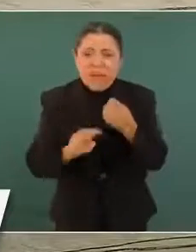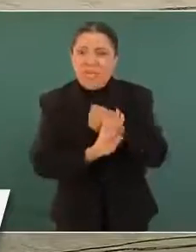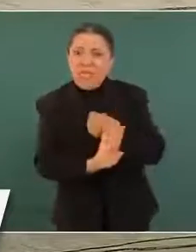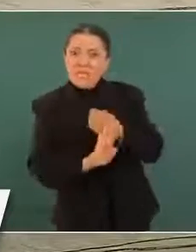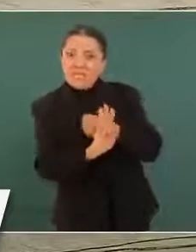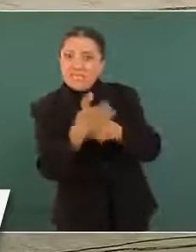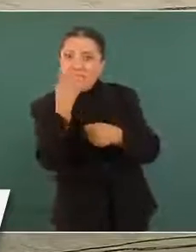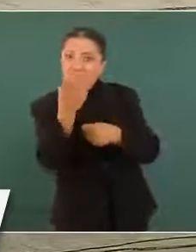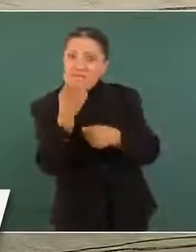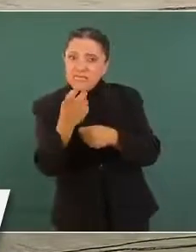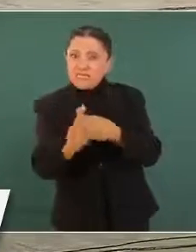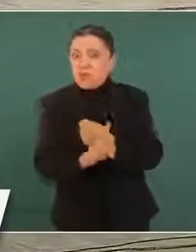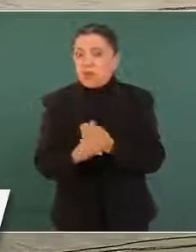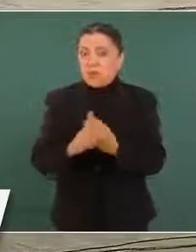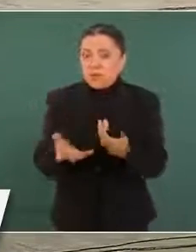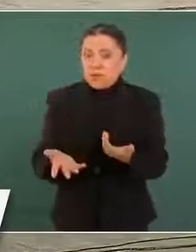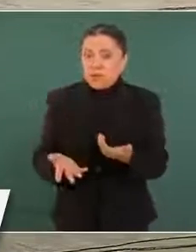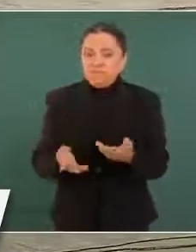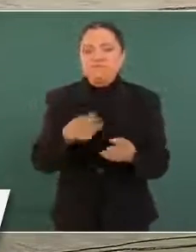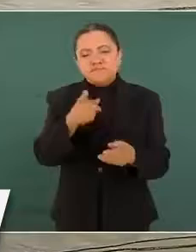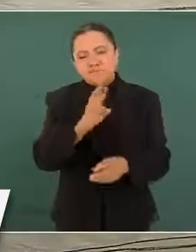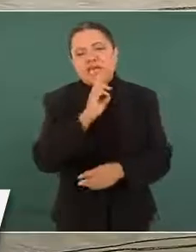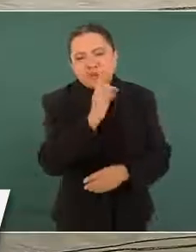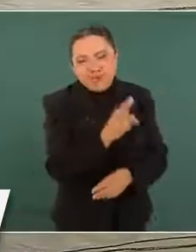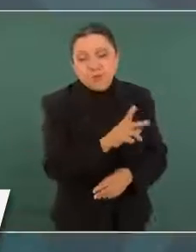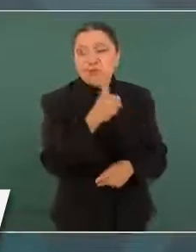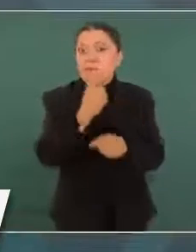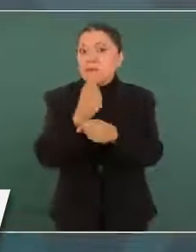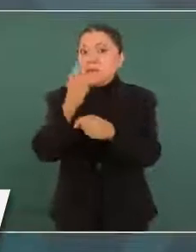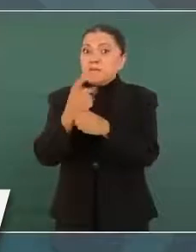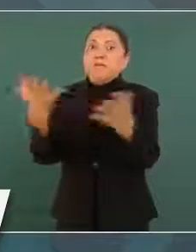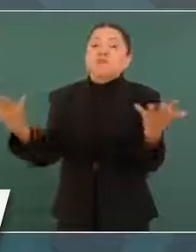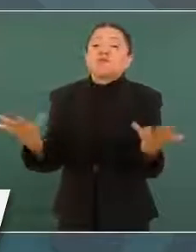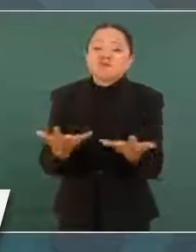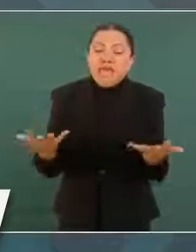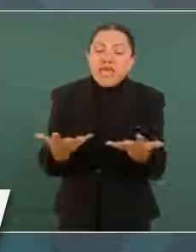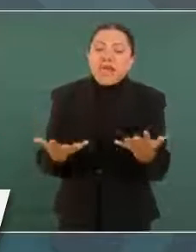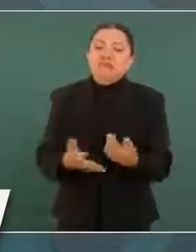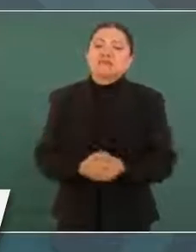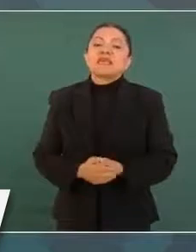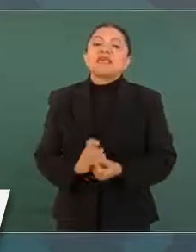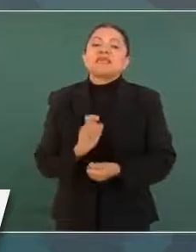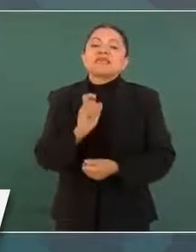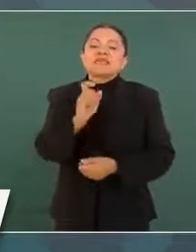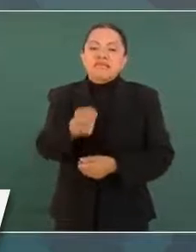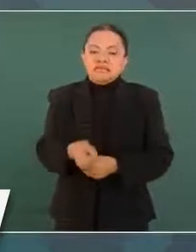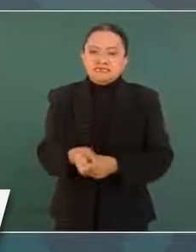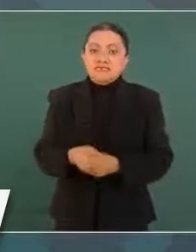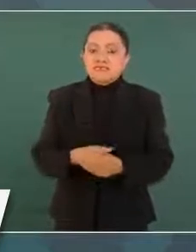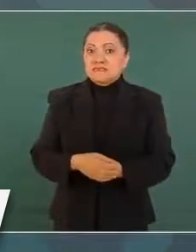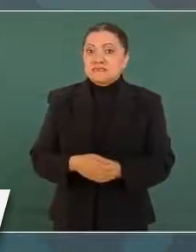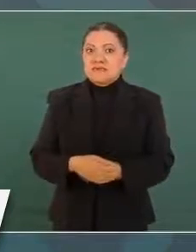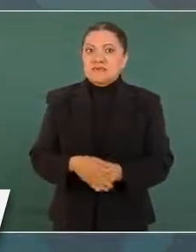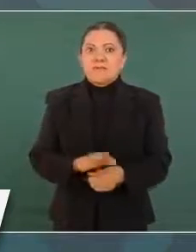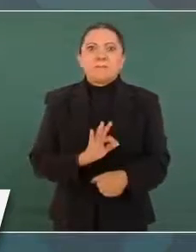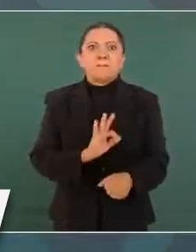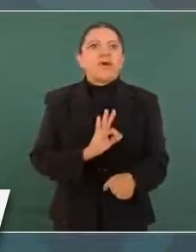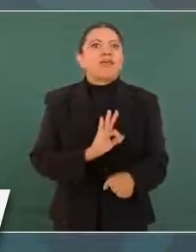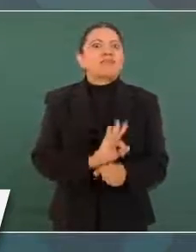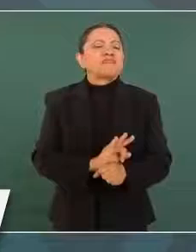pues lo que se está haciendo, en primer lugar, es defendiendo